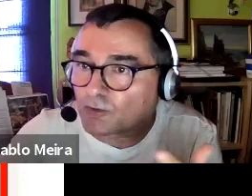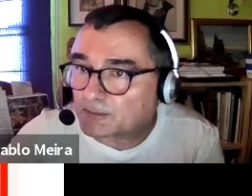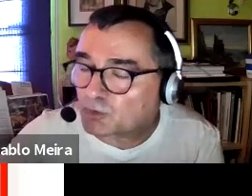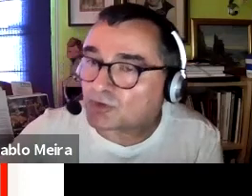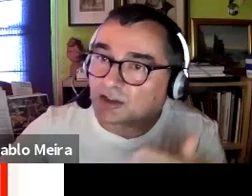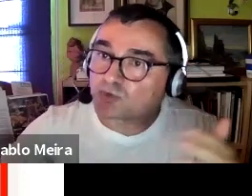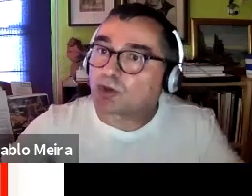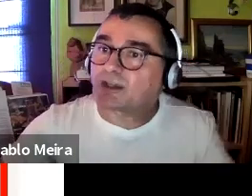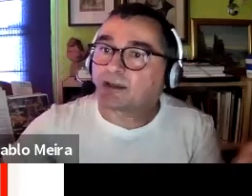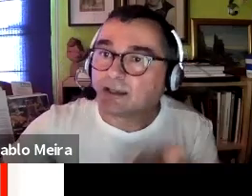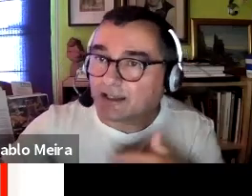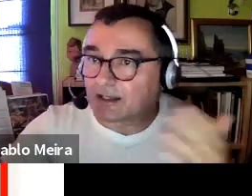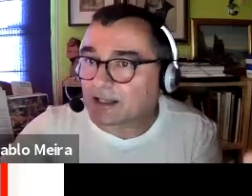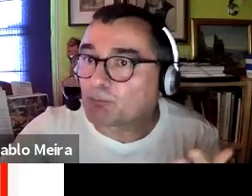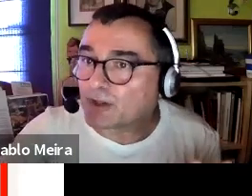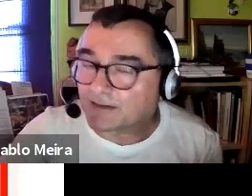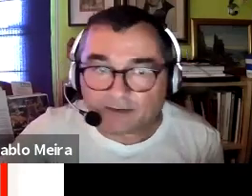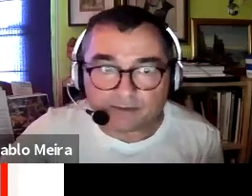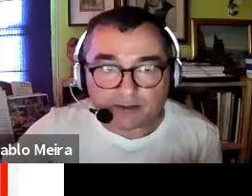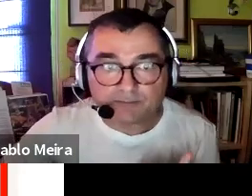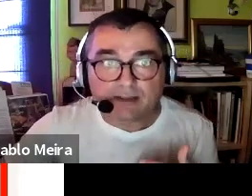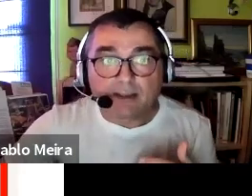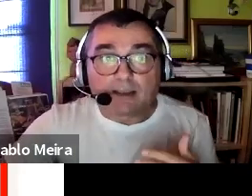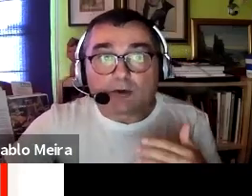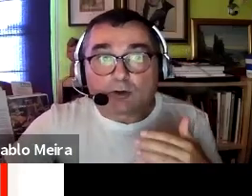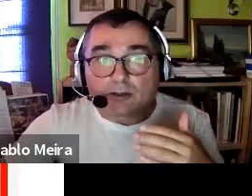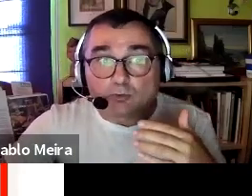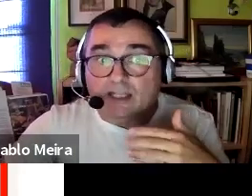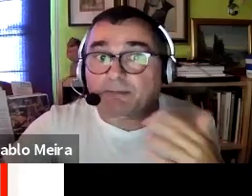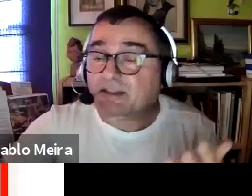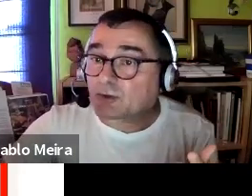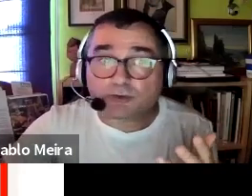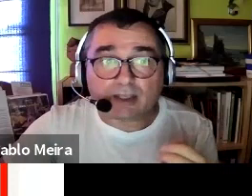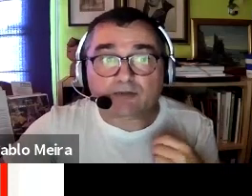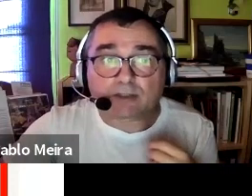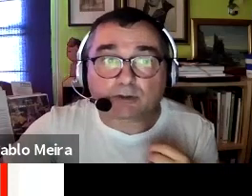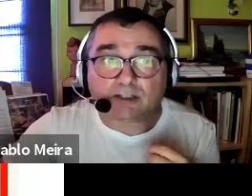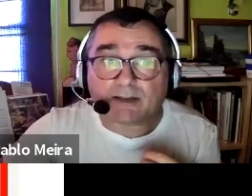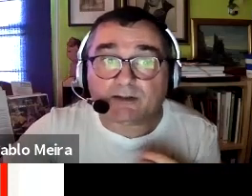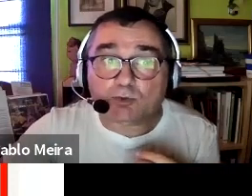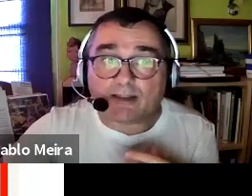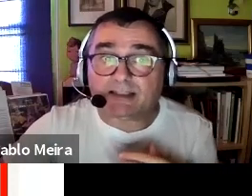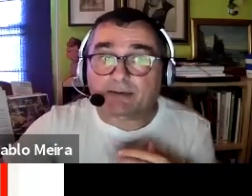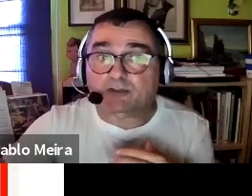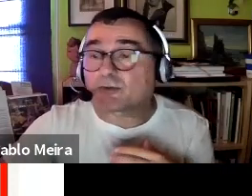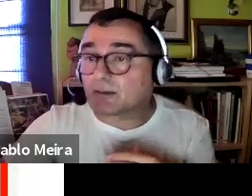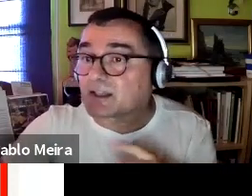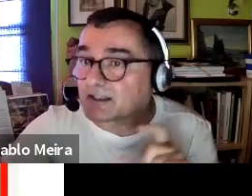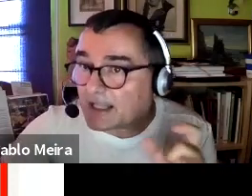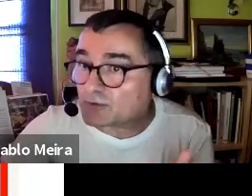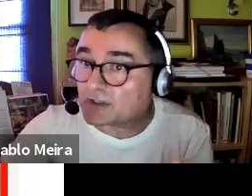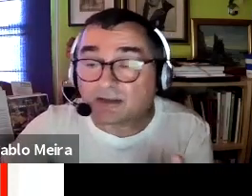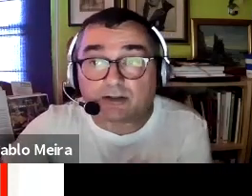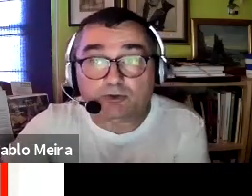de conceptos que tienen su origen en el campo de la ciencia. Una representación social es una totalidad articulada de saberes